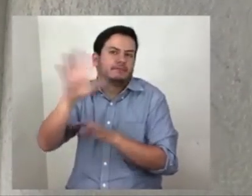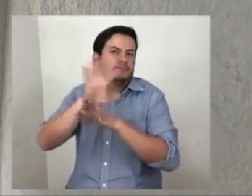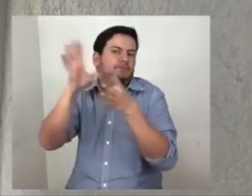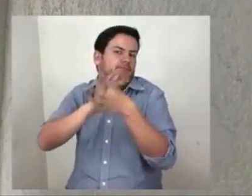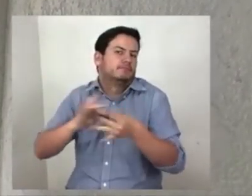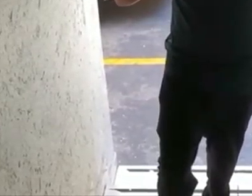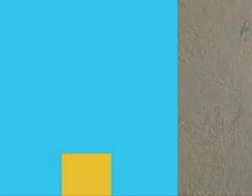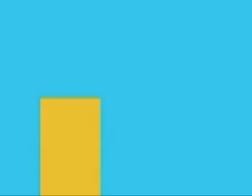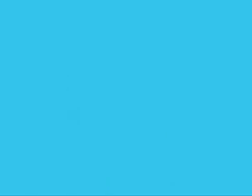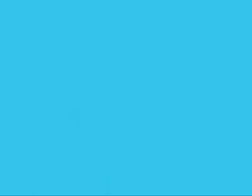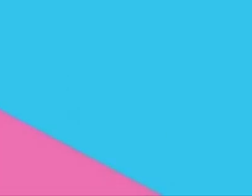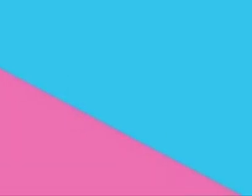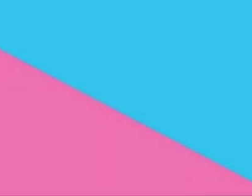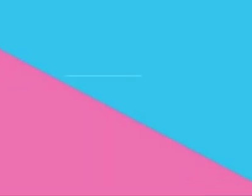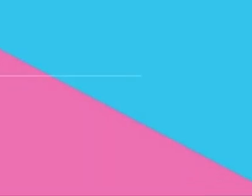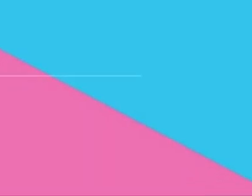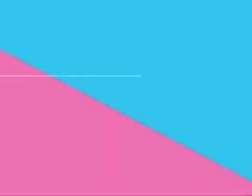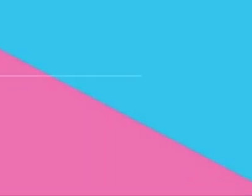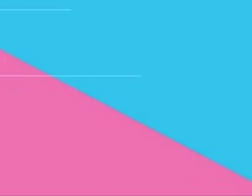explicatriz.